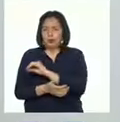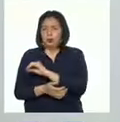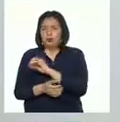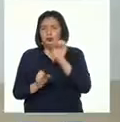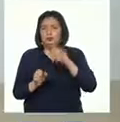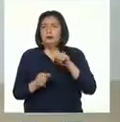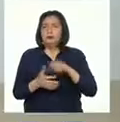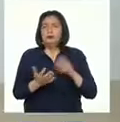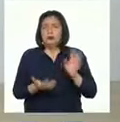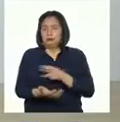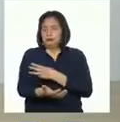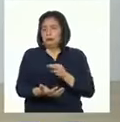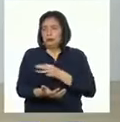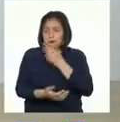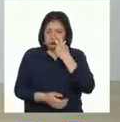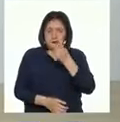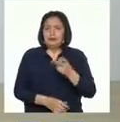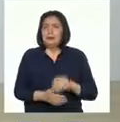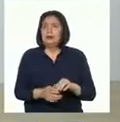secuencia con música.